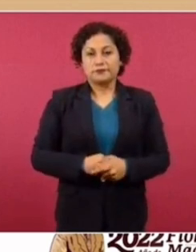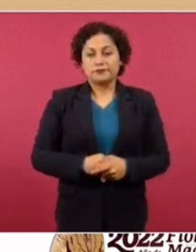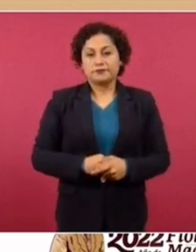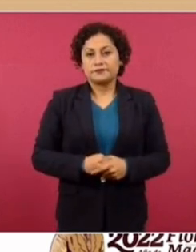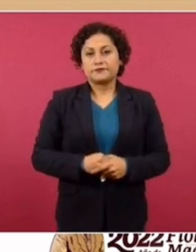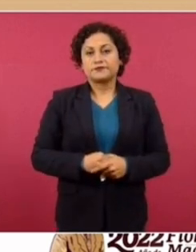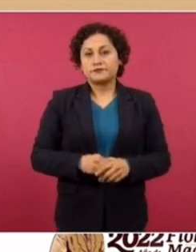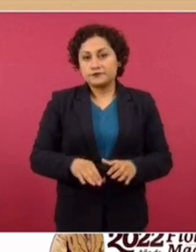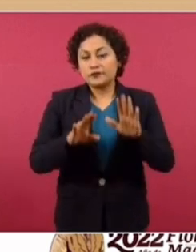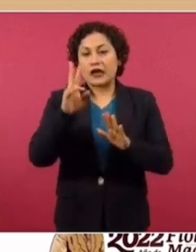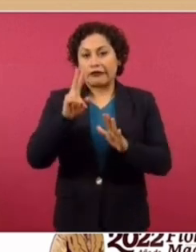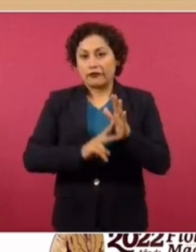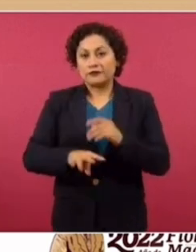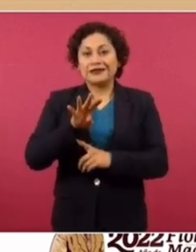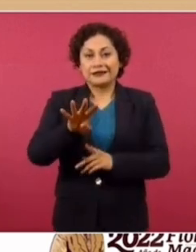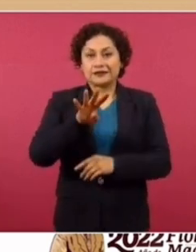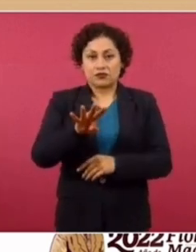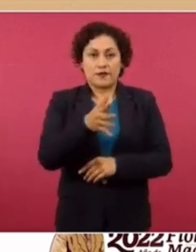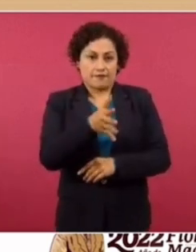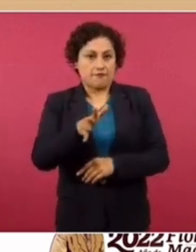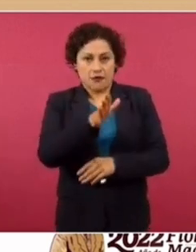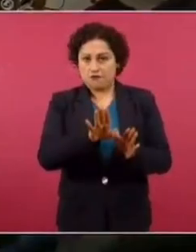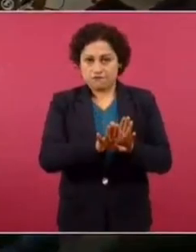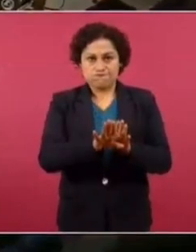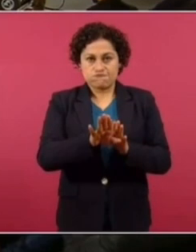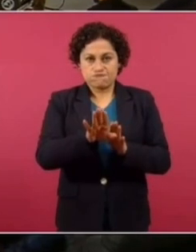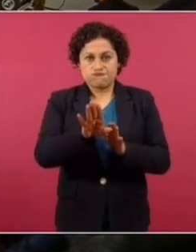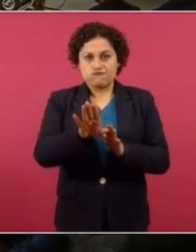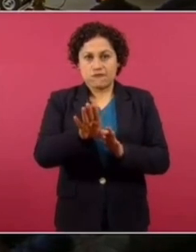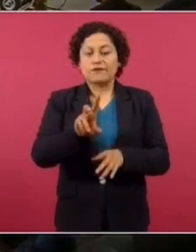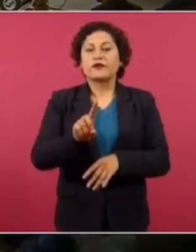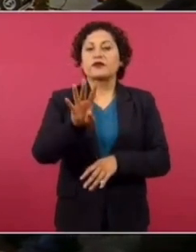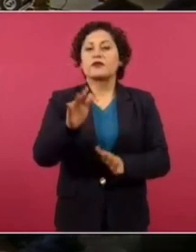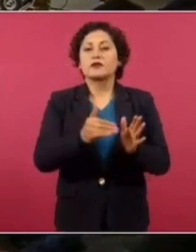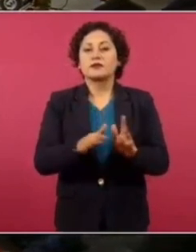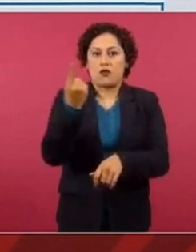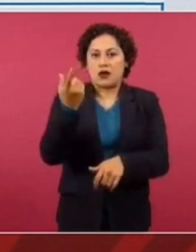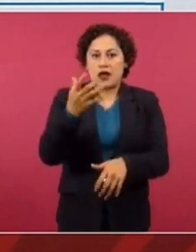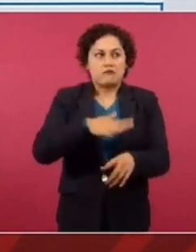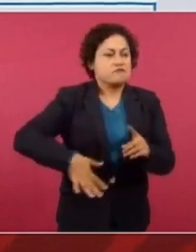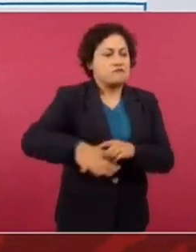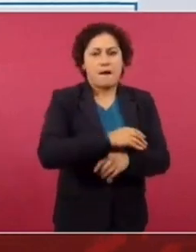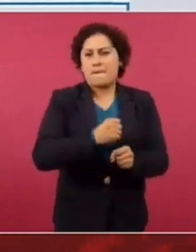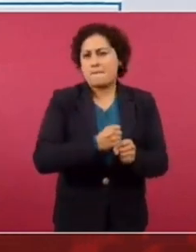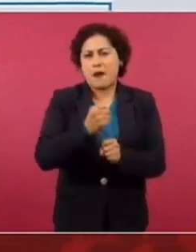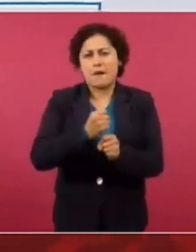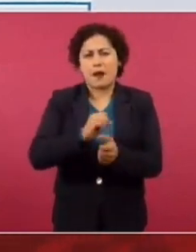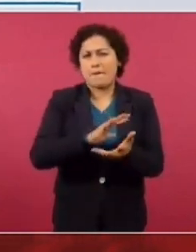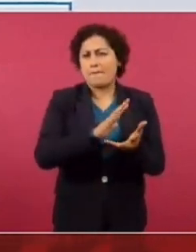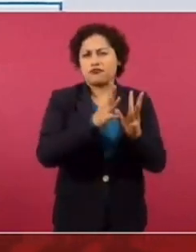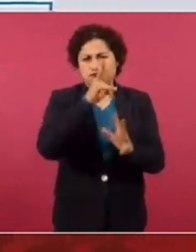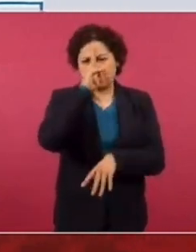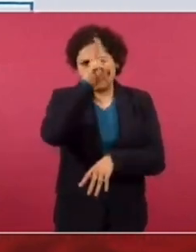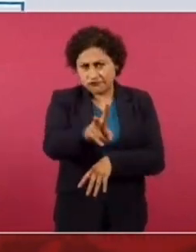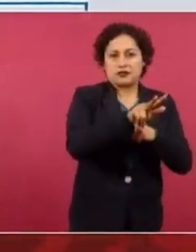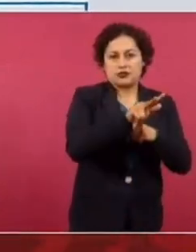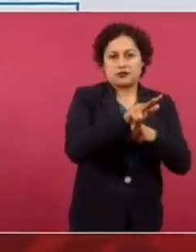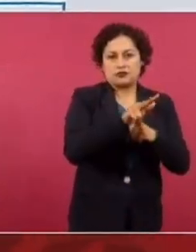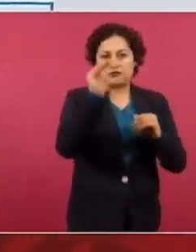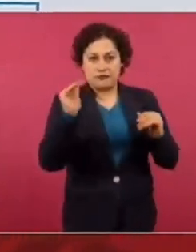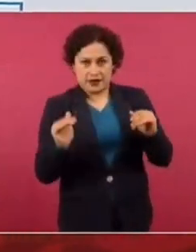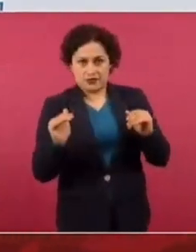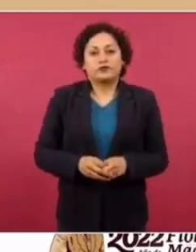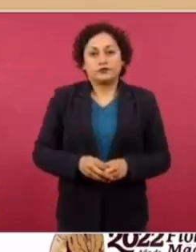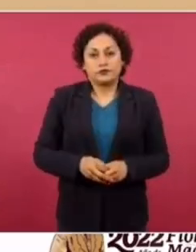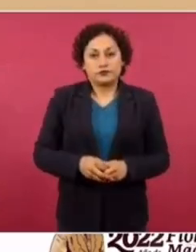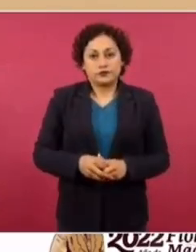Todavía 19 por esa tendencia al alza. 34 mil 715. Y aquí empezó a bajar. Y